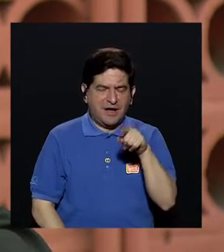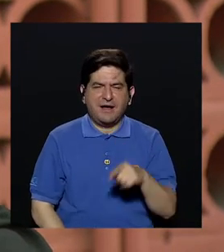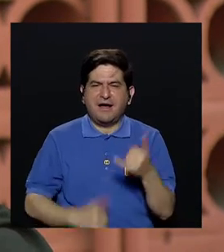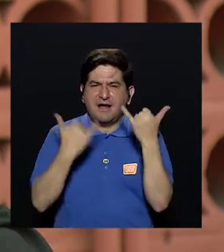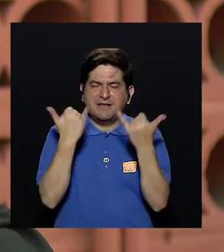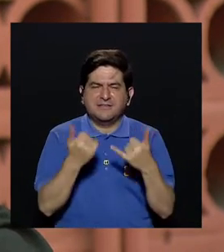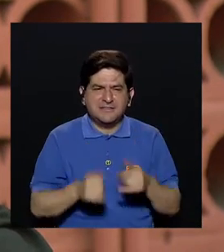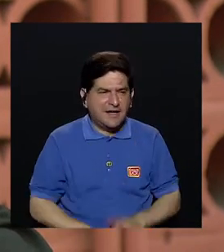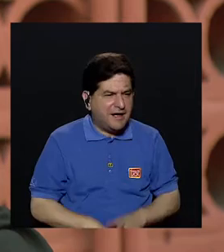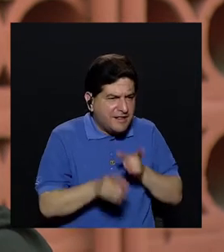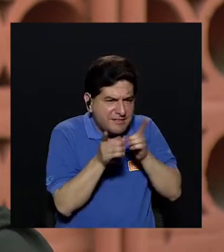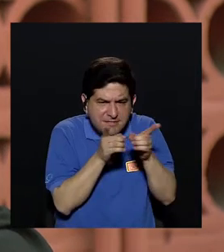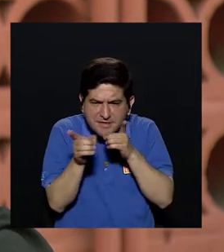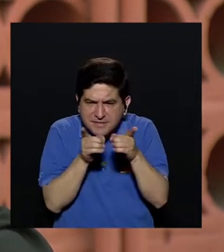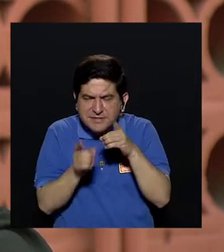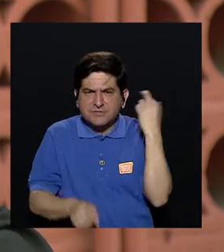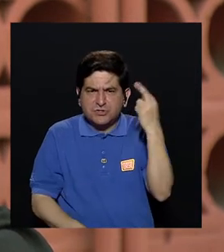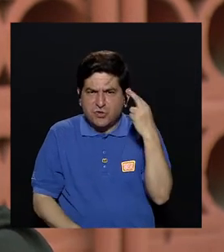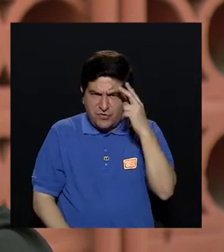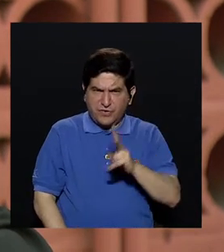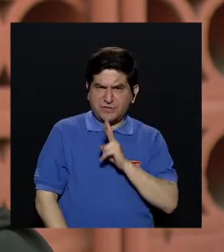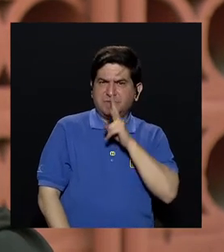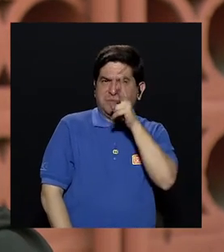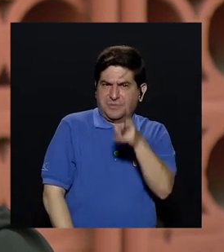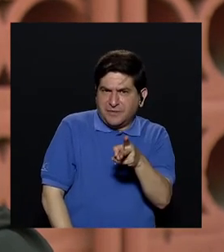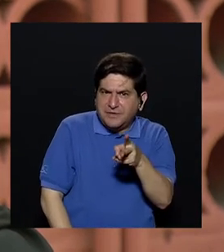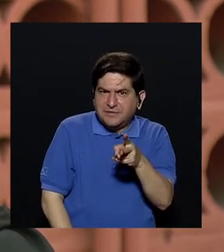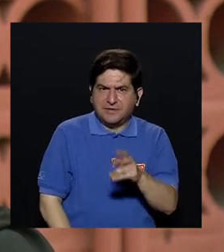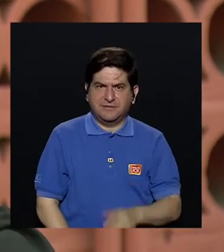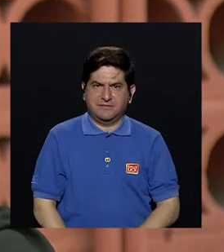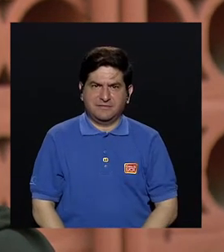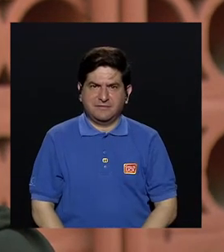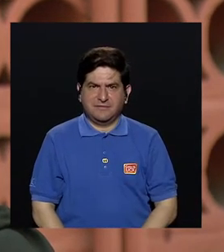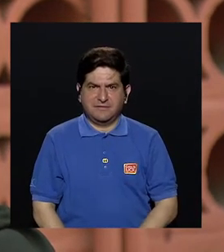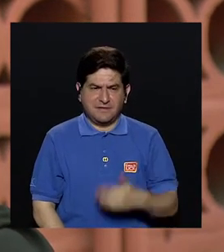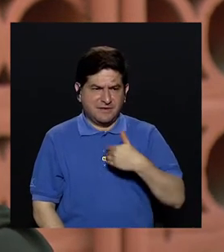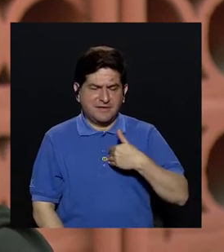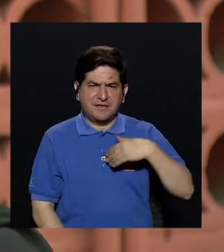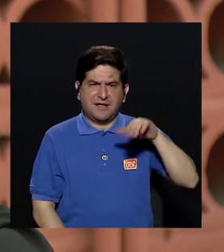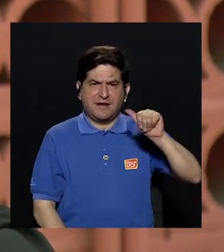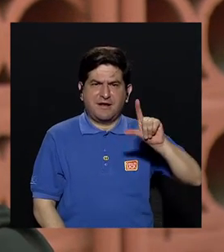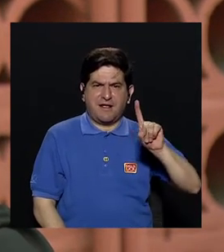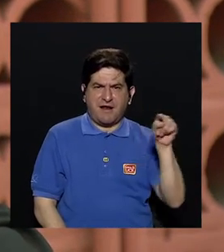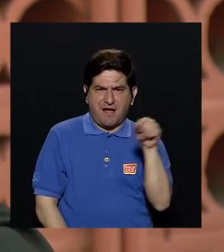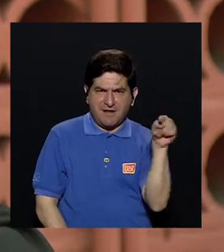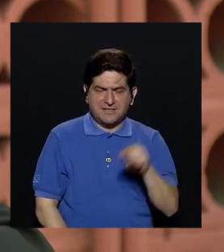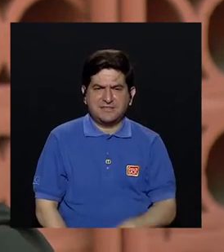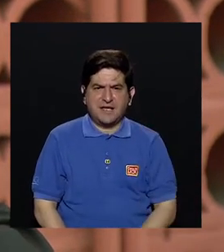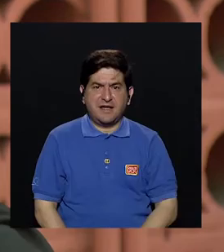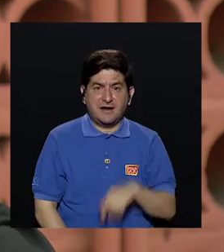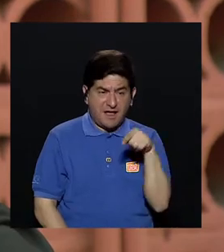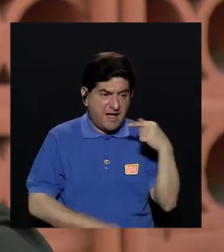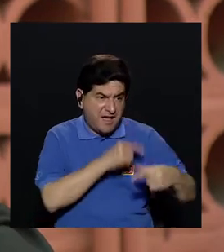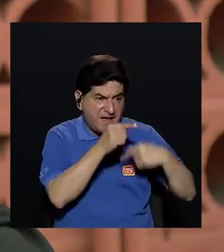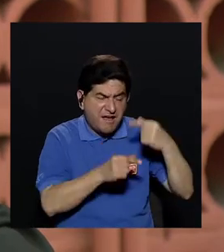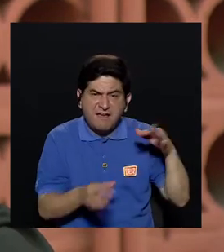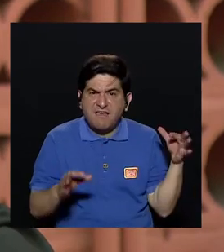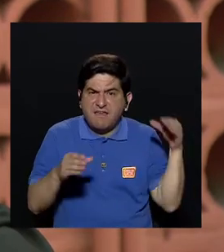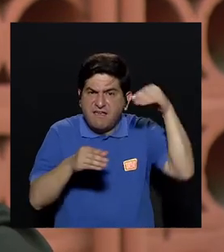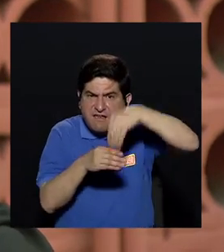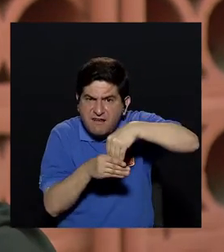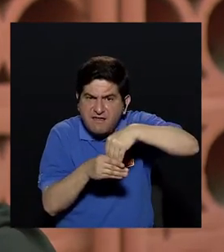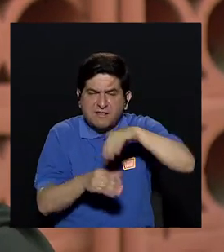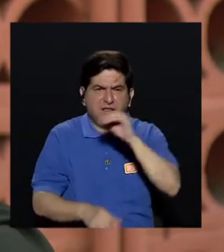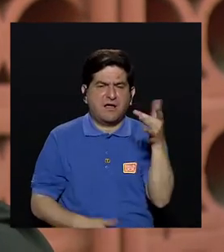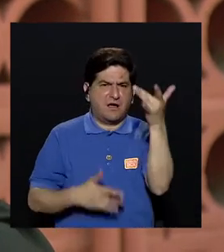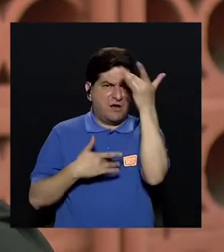desarrollado o se ha descrito cuál es la causa real que tiene el Alzheimer? ¿Hay un gen asociado o